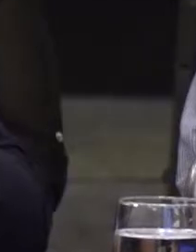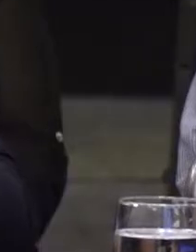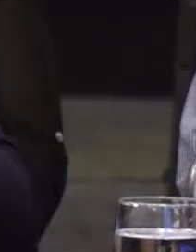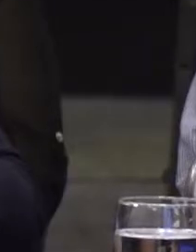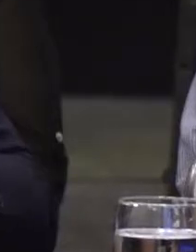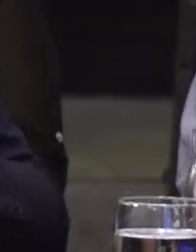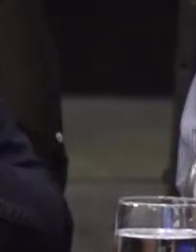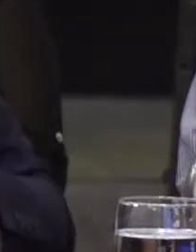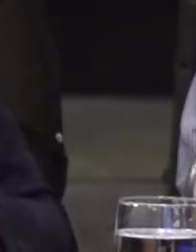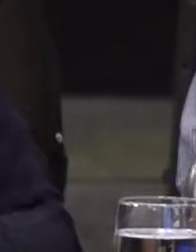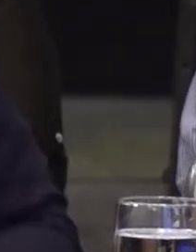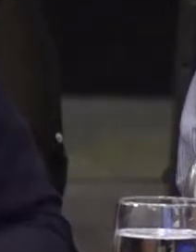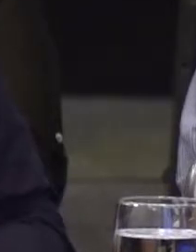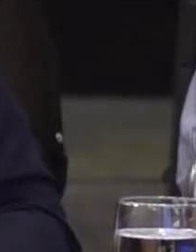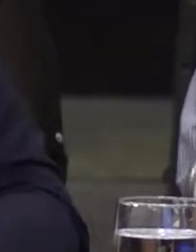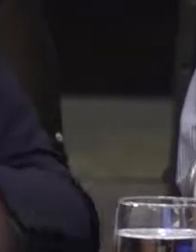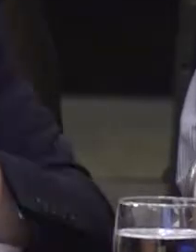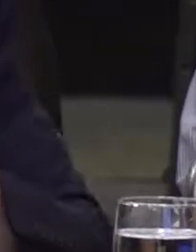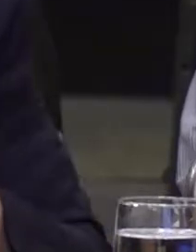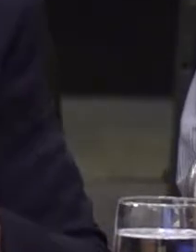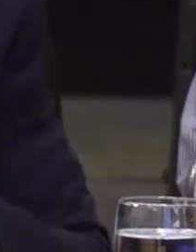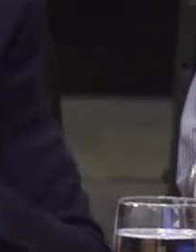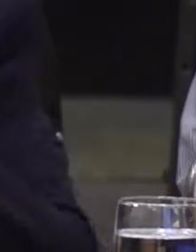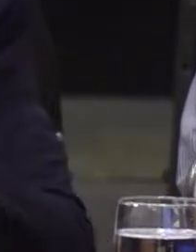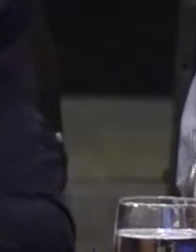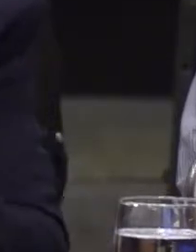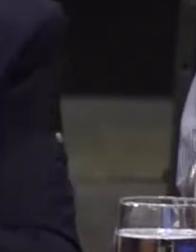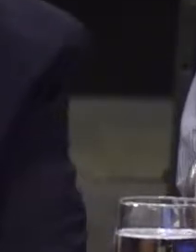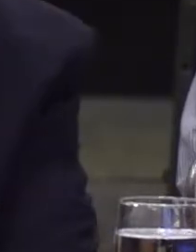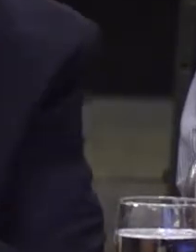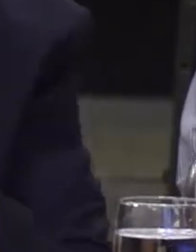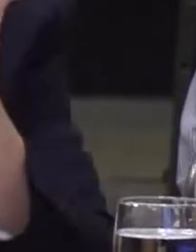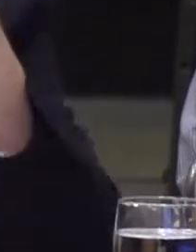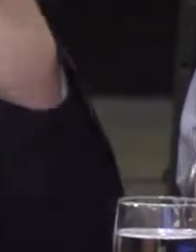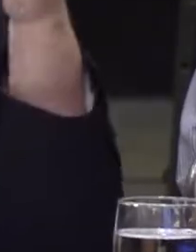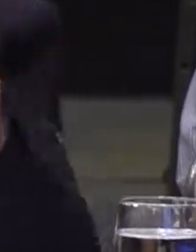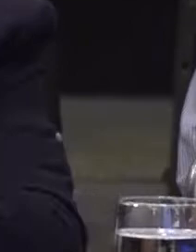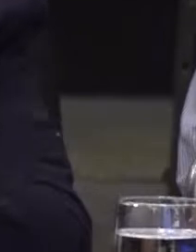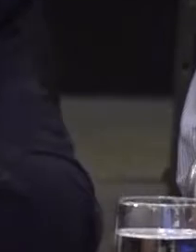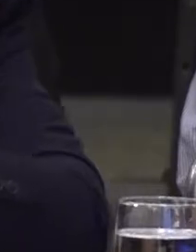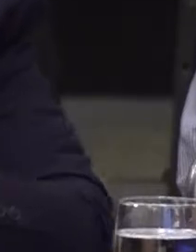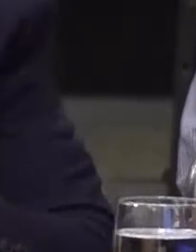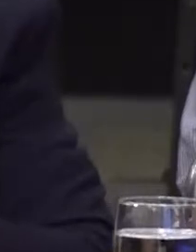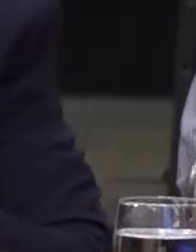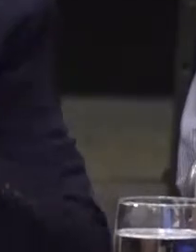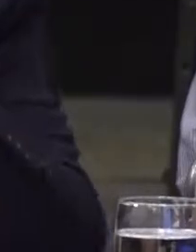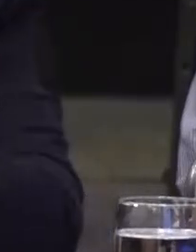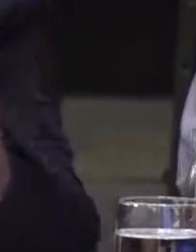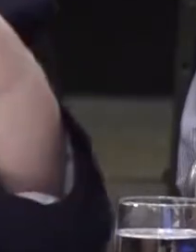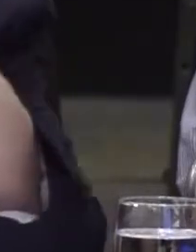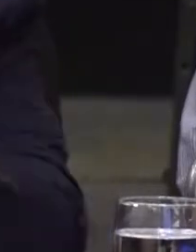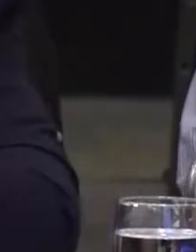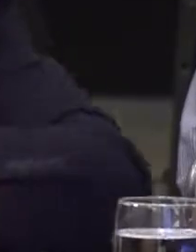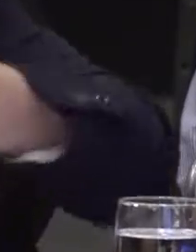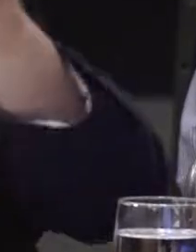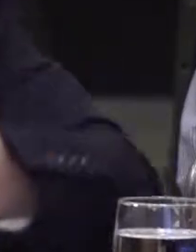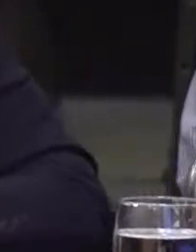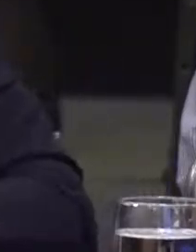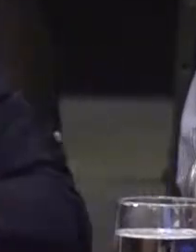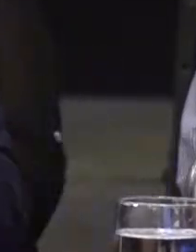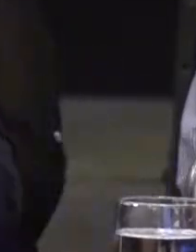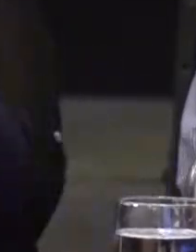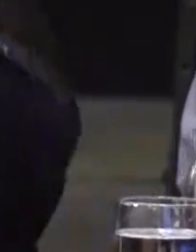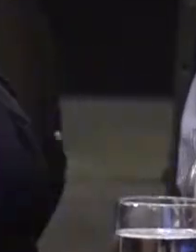estamos sufriendo desinformación por el incumplimiento de las normas. Así que es importante, señores del Estado, que se enfoquen en